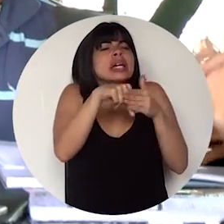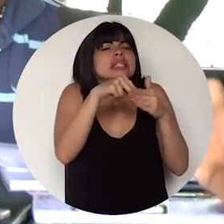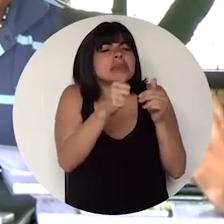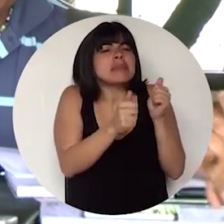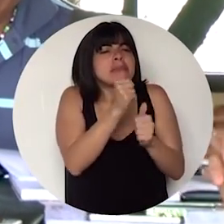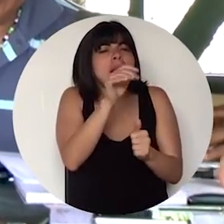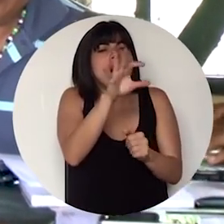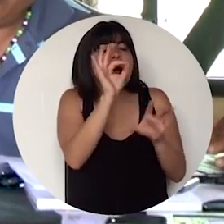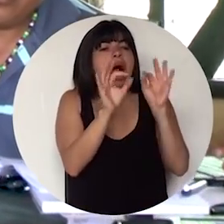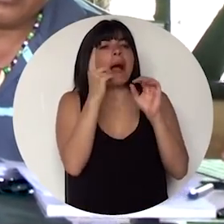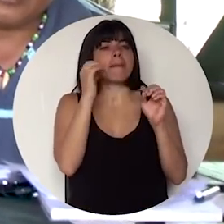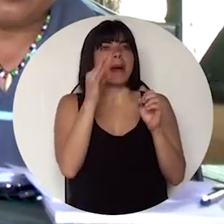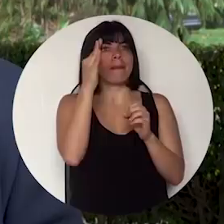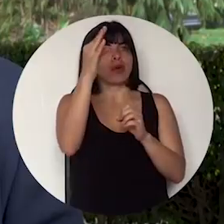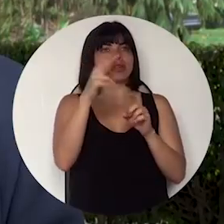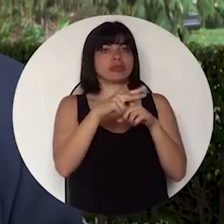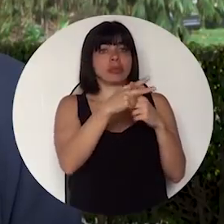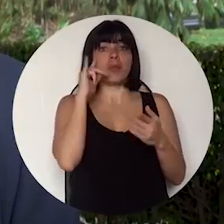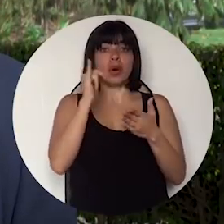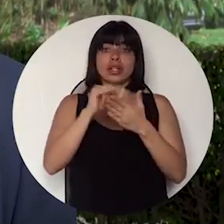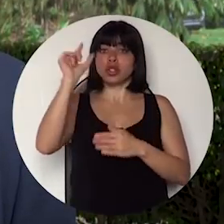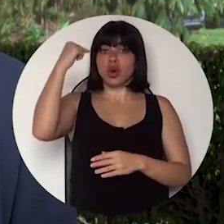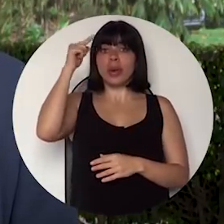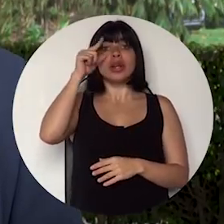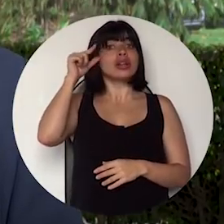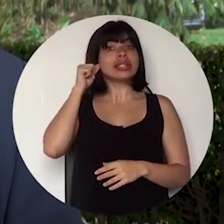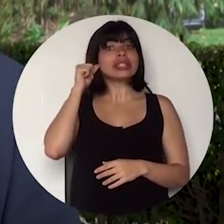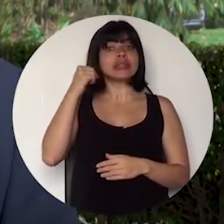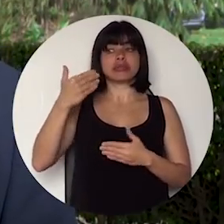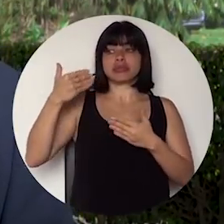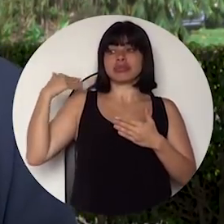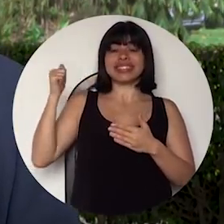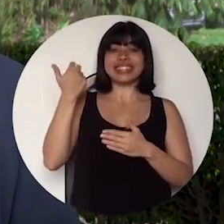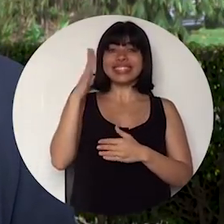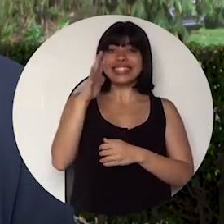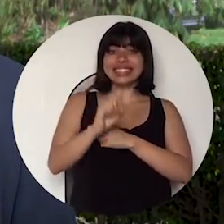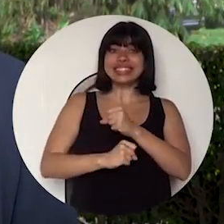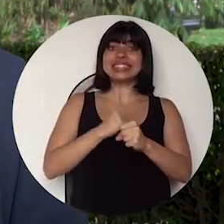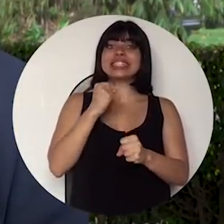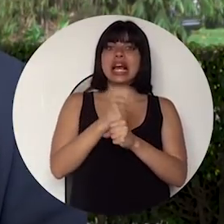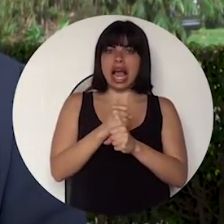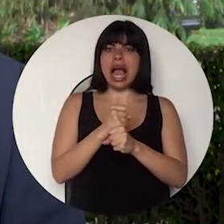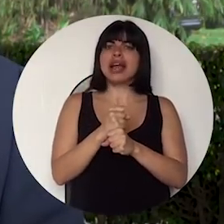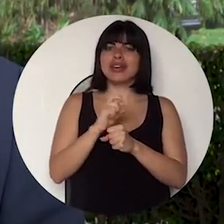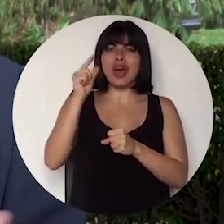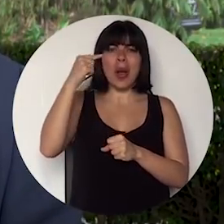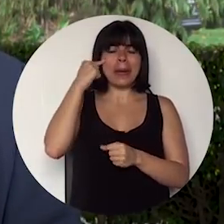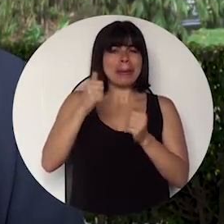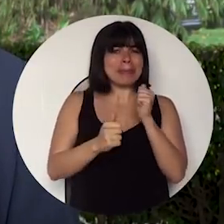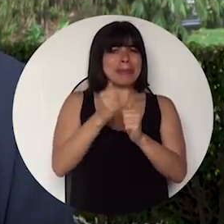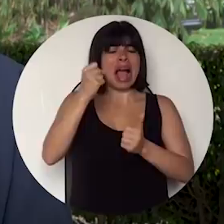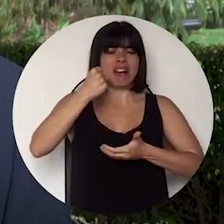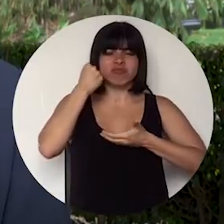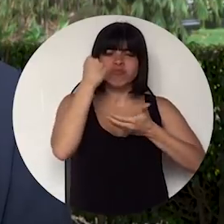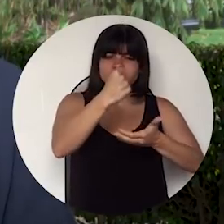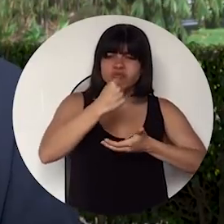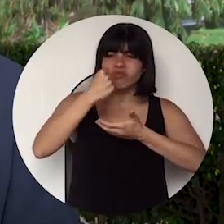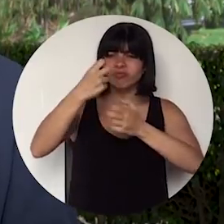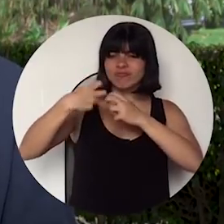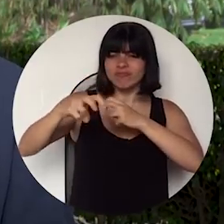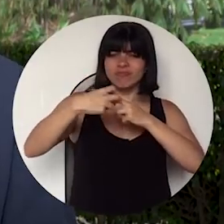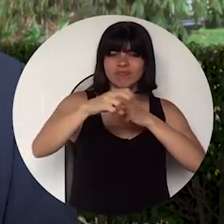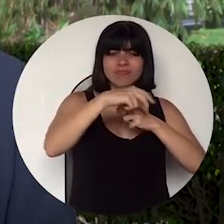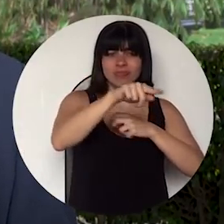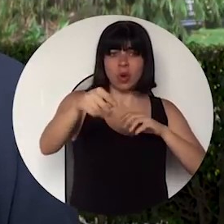para este nuevo siglo. Es por eso que la Administración Solís Rivera ha sido, en los últimos 15 años, la administración que más recursos económicos ha